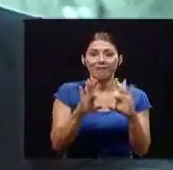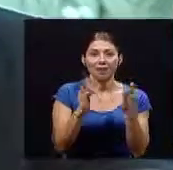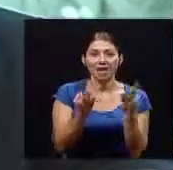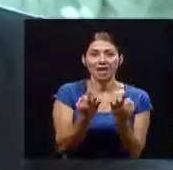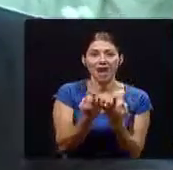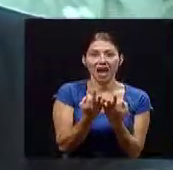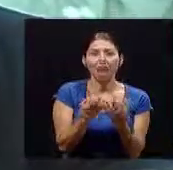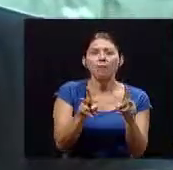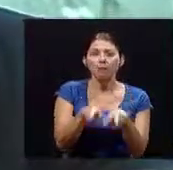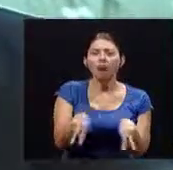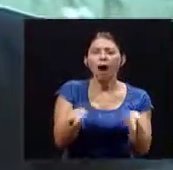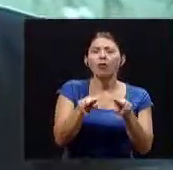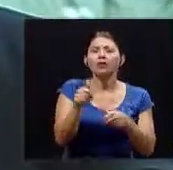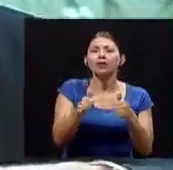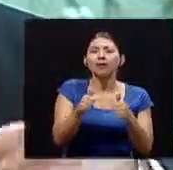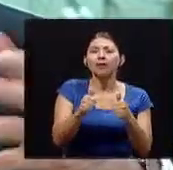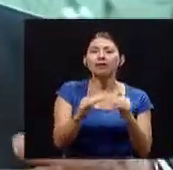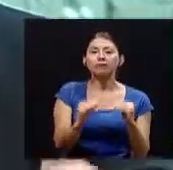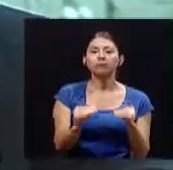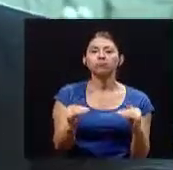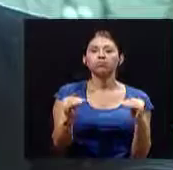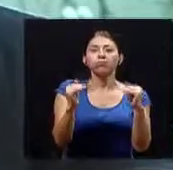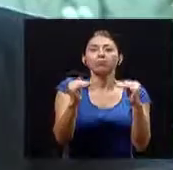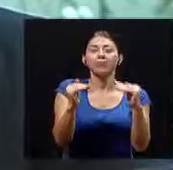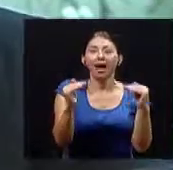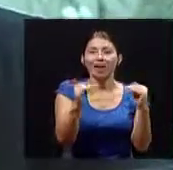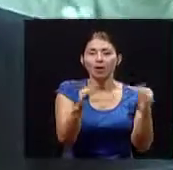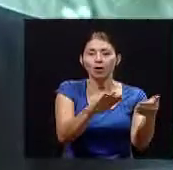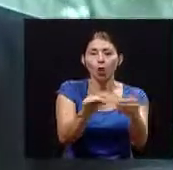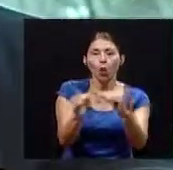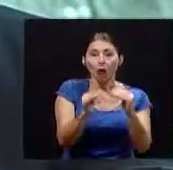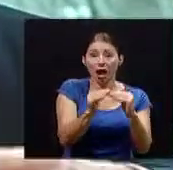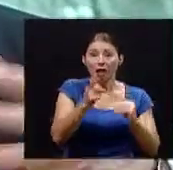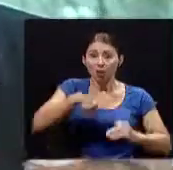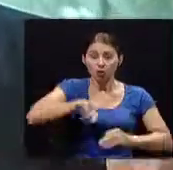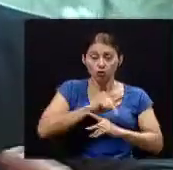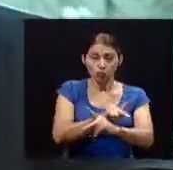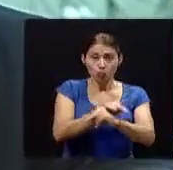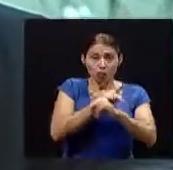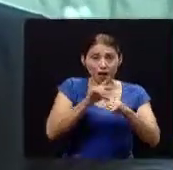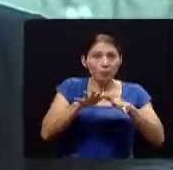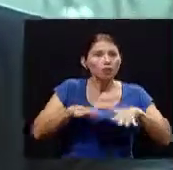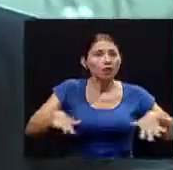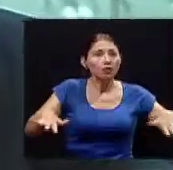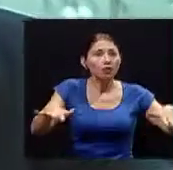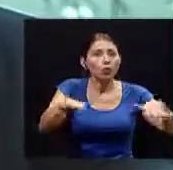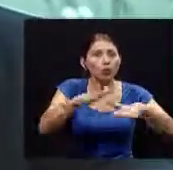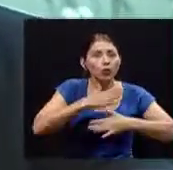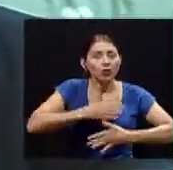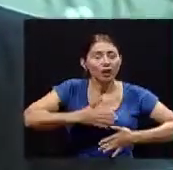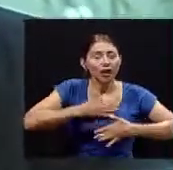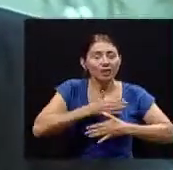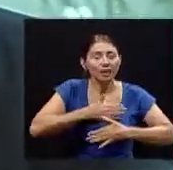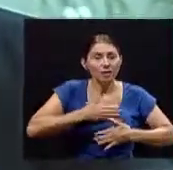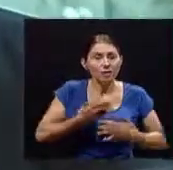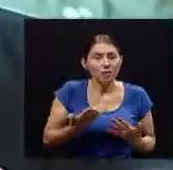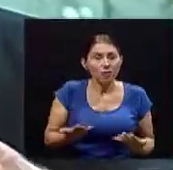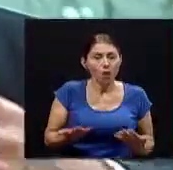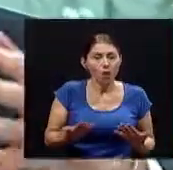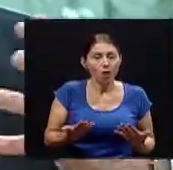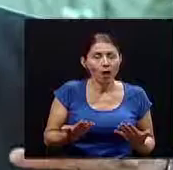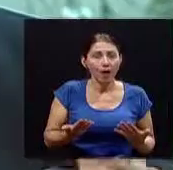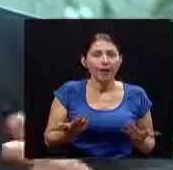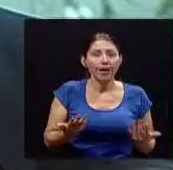nosotros inducimos incluso a nivel comunal si protegemos o no nuestro entorno recreativo el